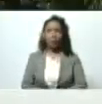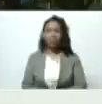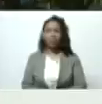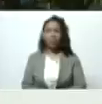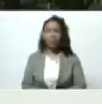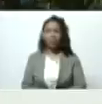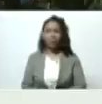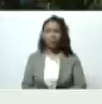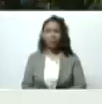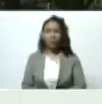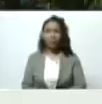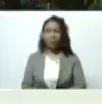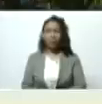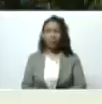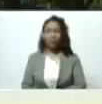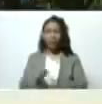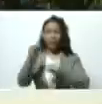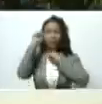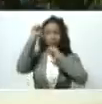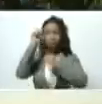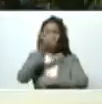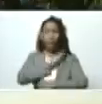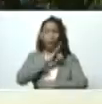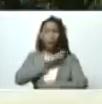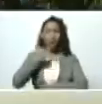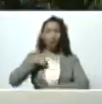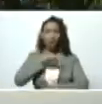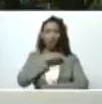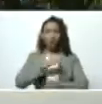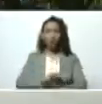a victoria nos pertenece